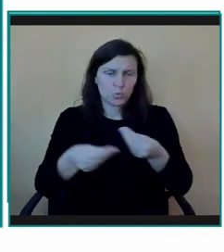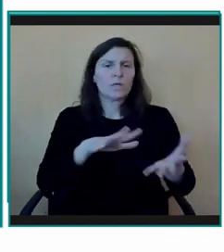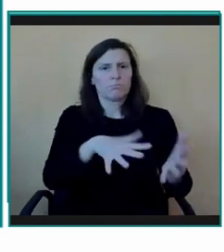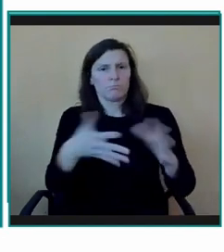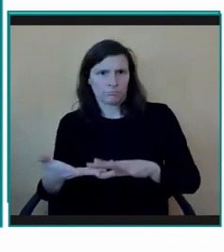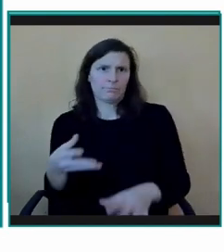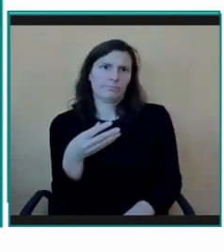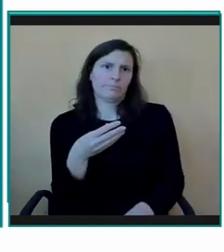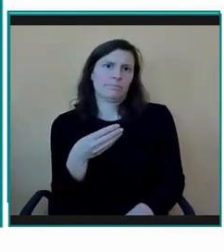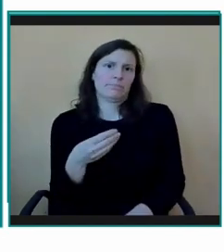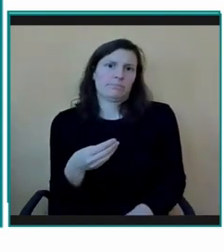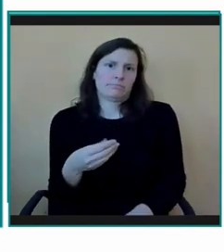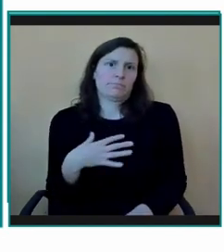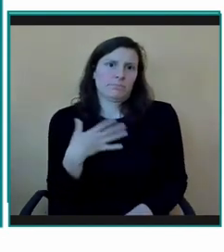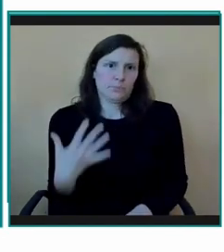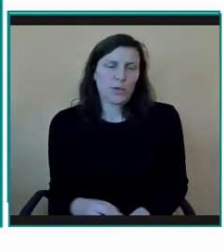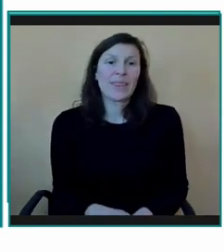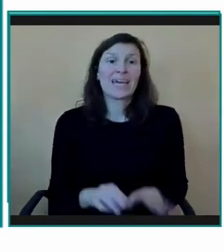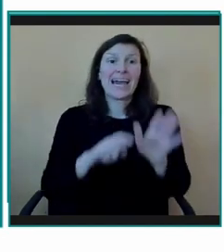Este reglamento, como digo,